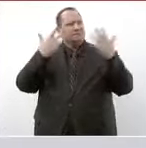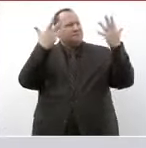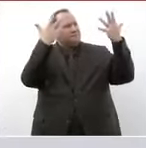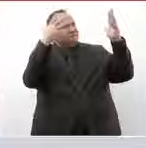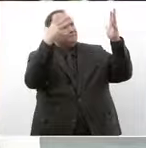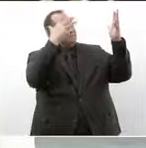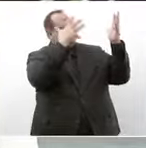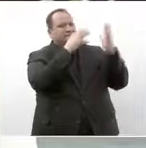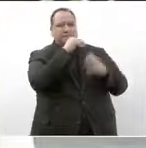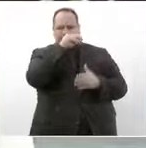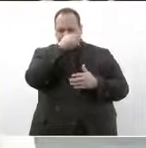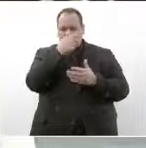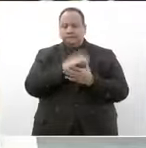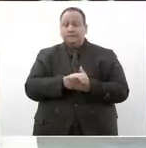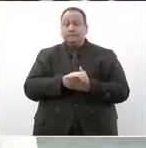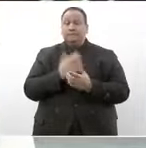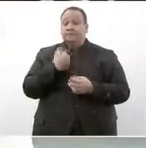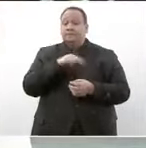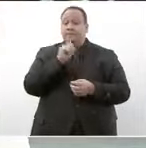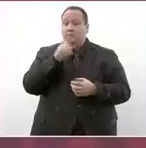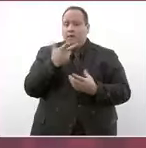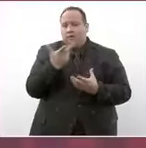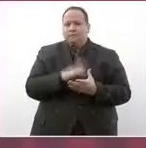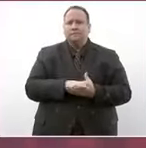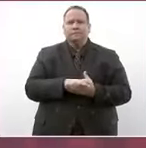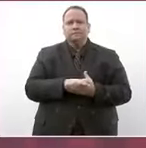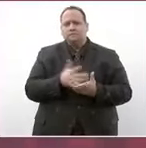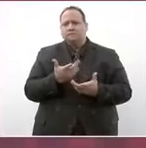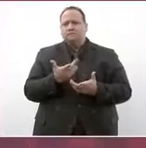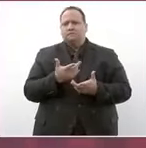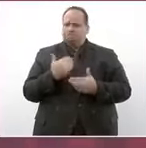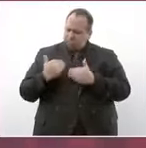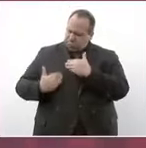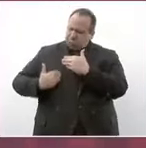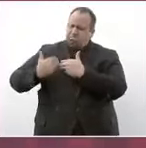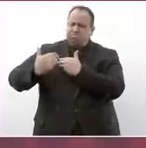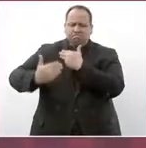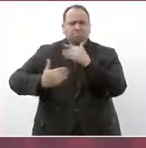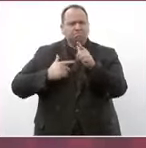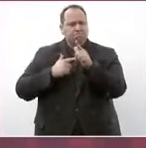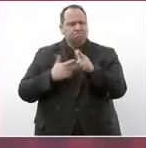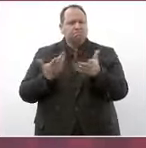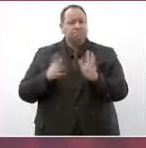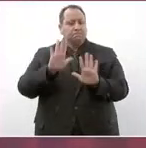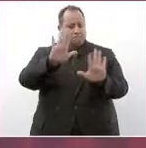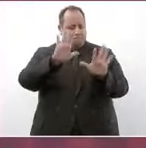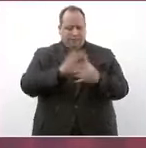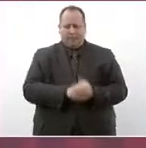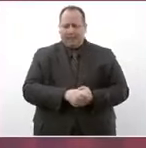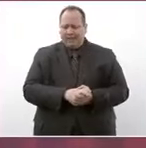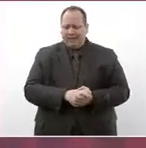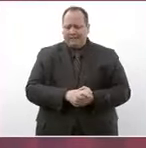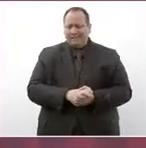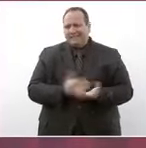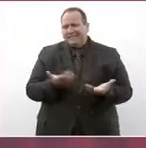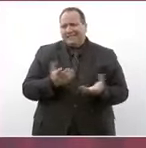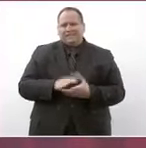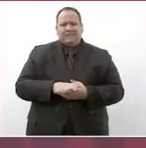y vamos a seguir adelante miren no